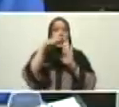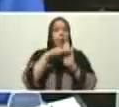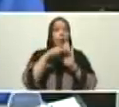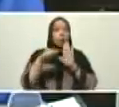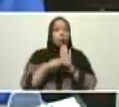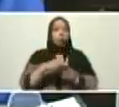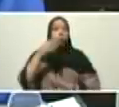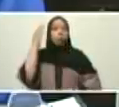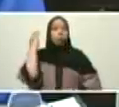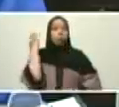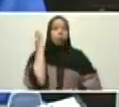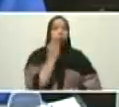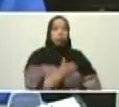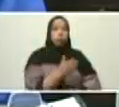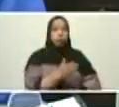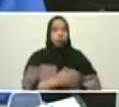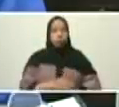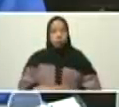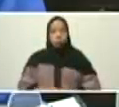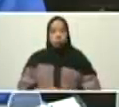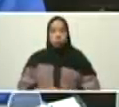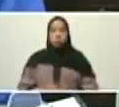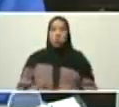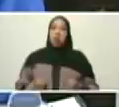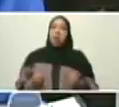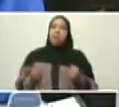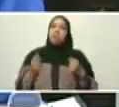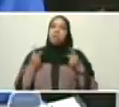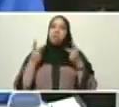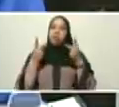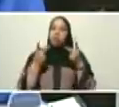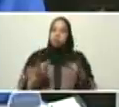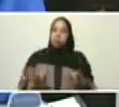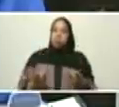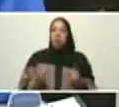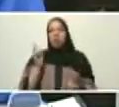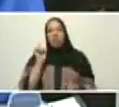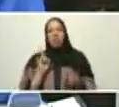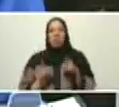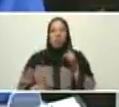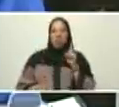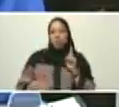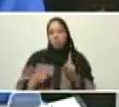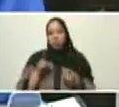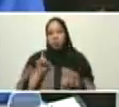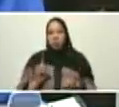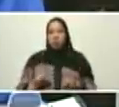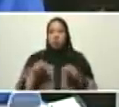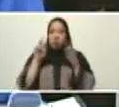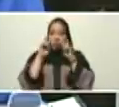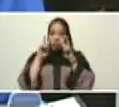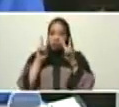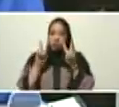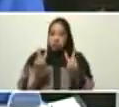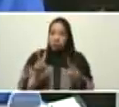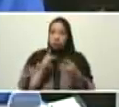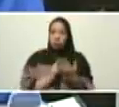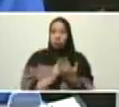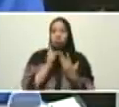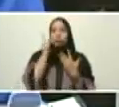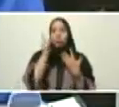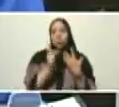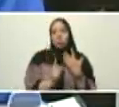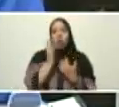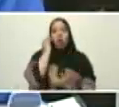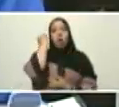voluntad de uno depende en buena medida de la visión estratégica, de la